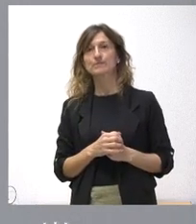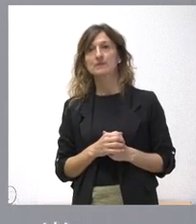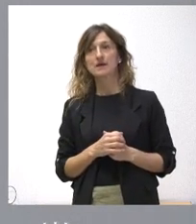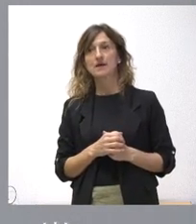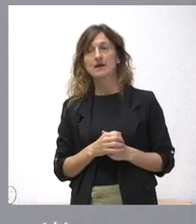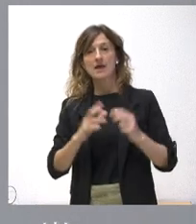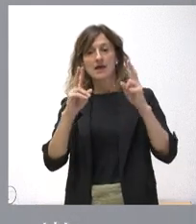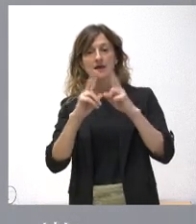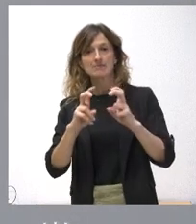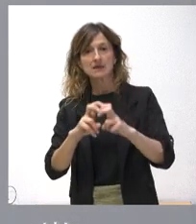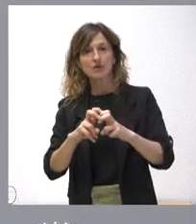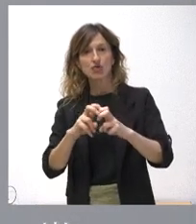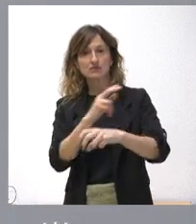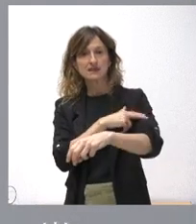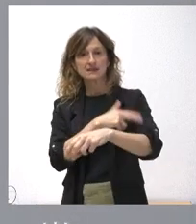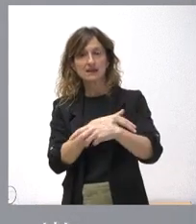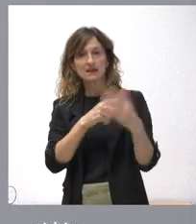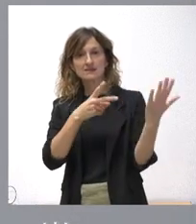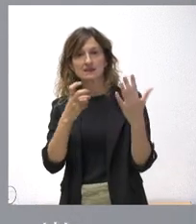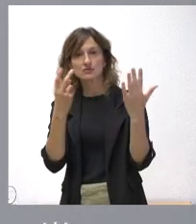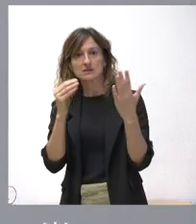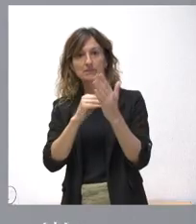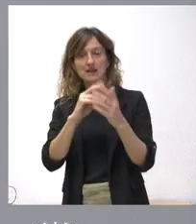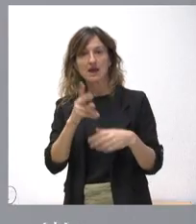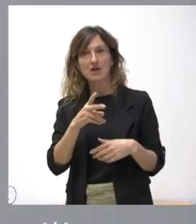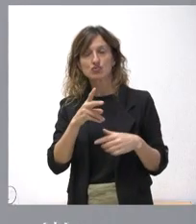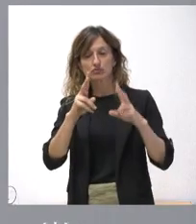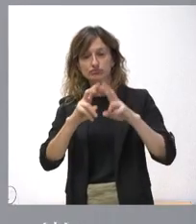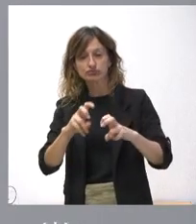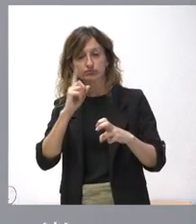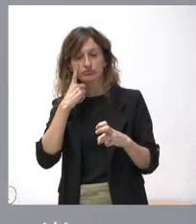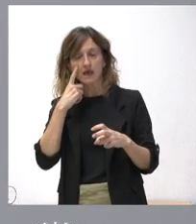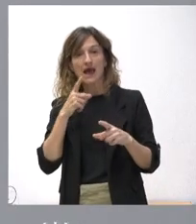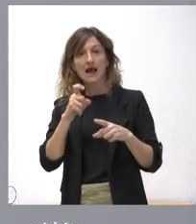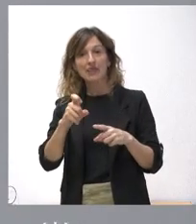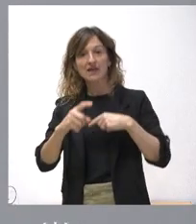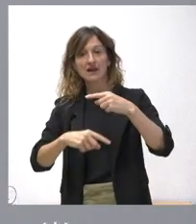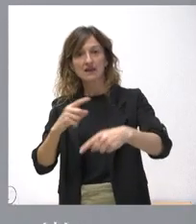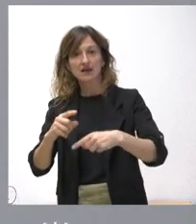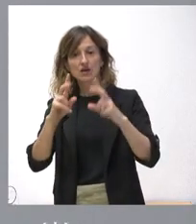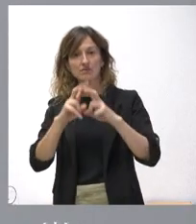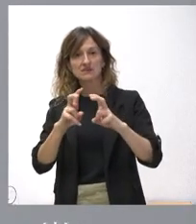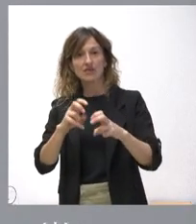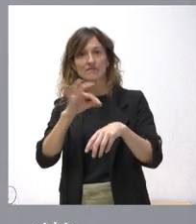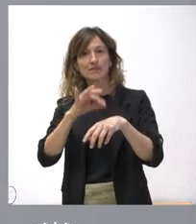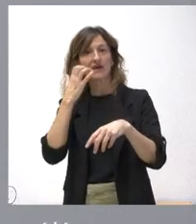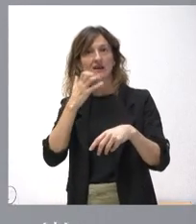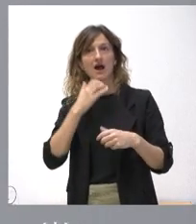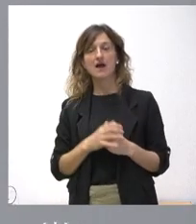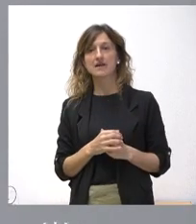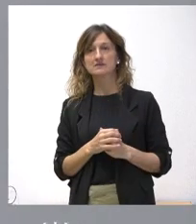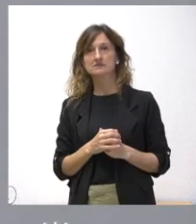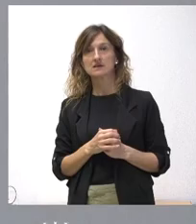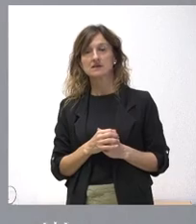la investigación sanitaria, 760.000 euros para el diagnóstico genético de cáncer hereditario y la investigación en enfermedades raras. Con la